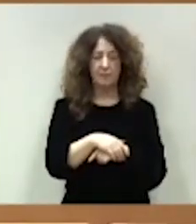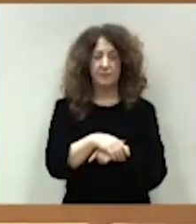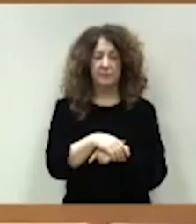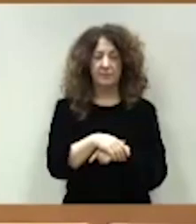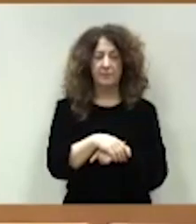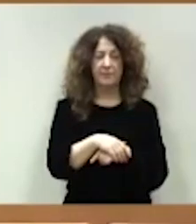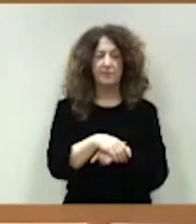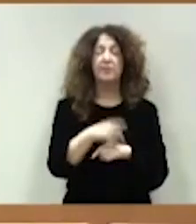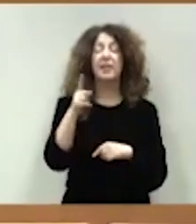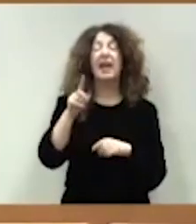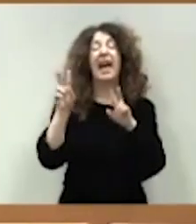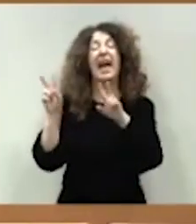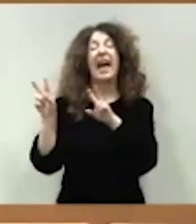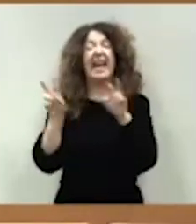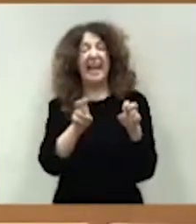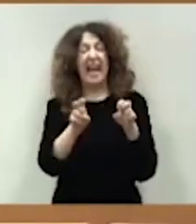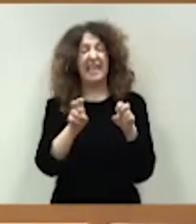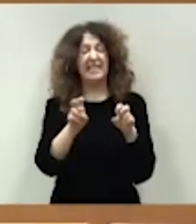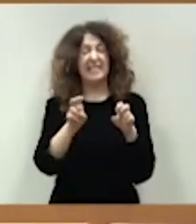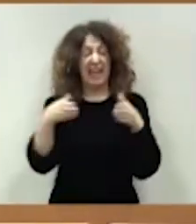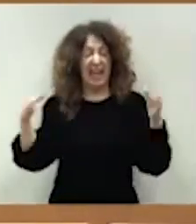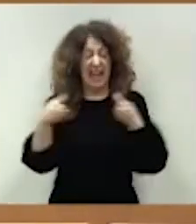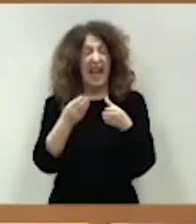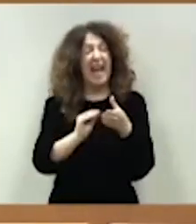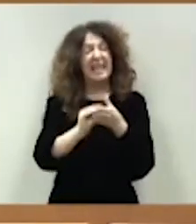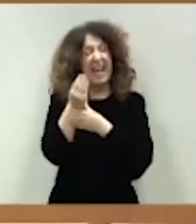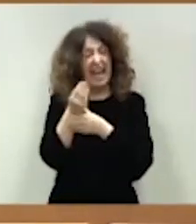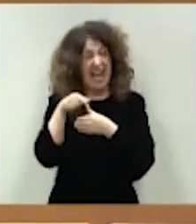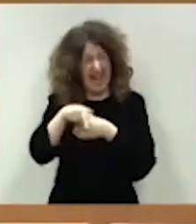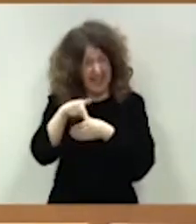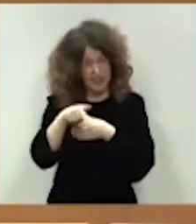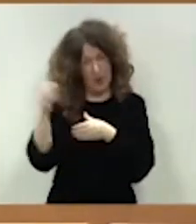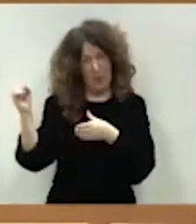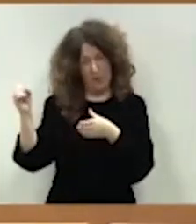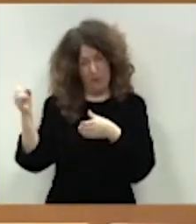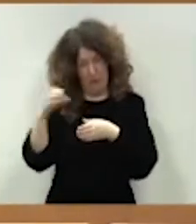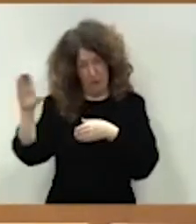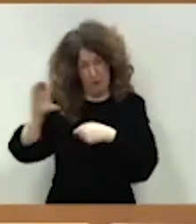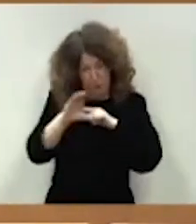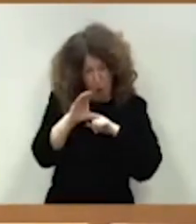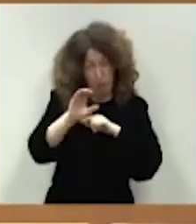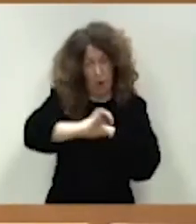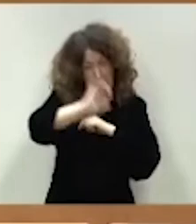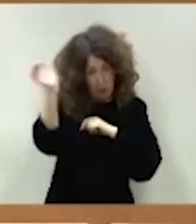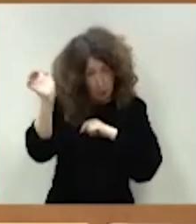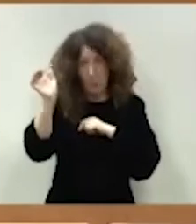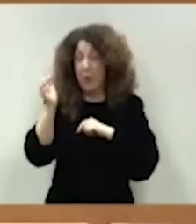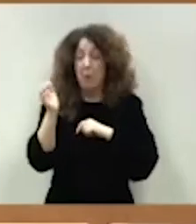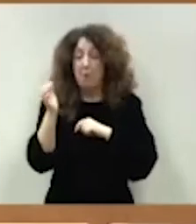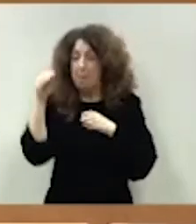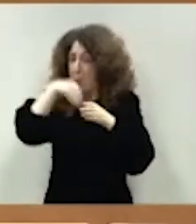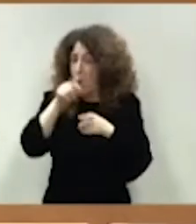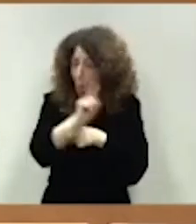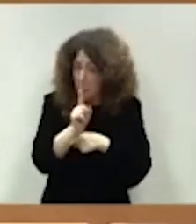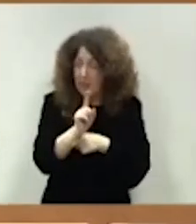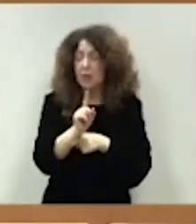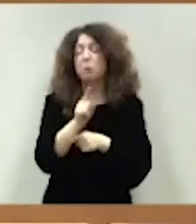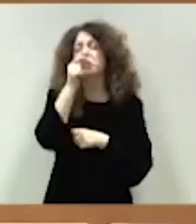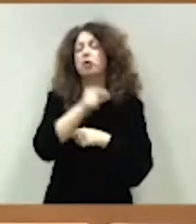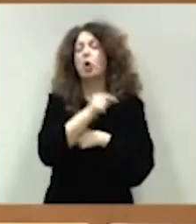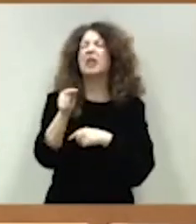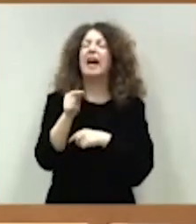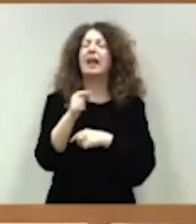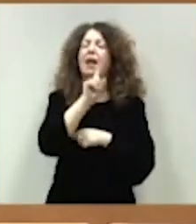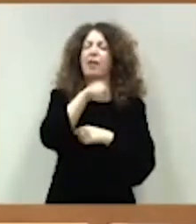del Next Generation de los fondos europeos, esta cifra se situaría en 189.215